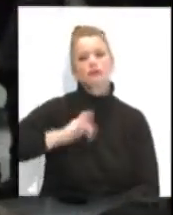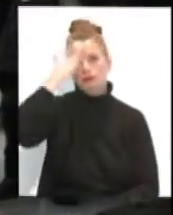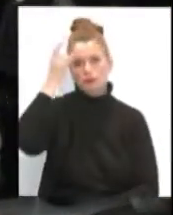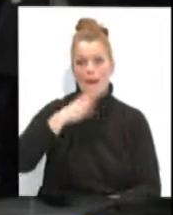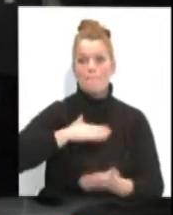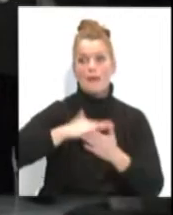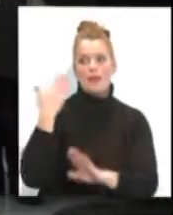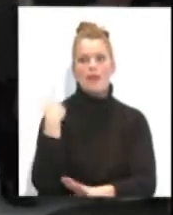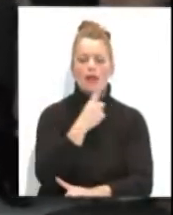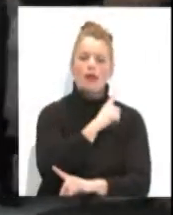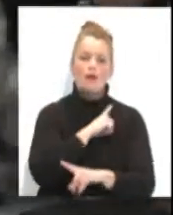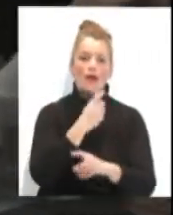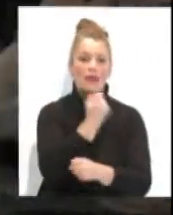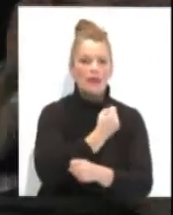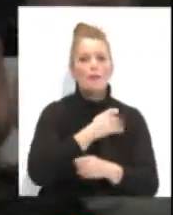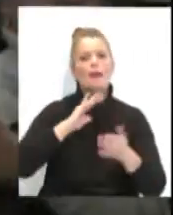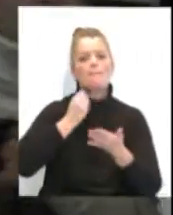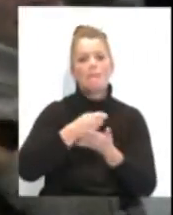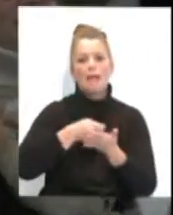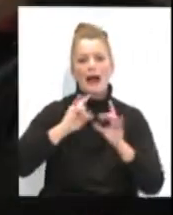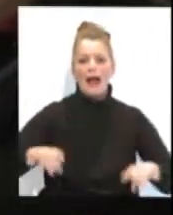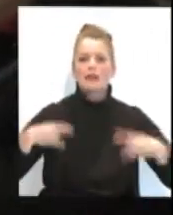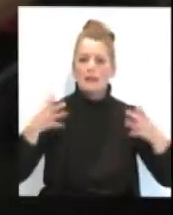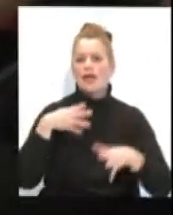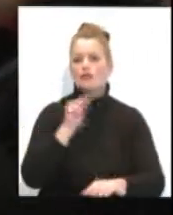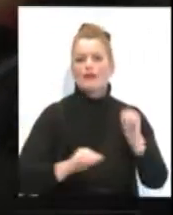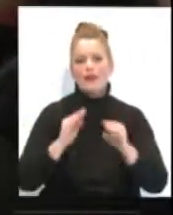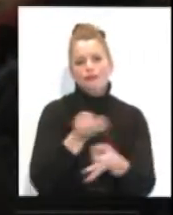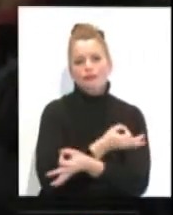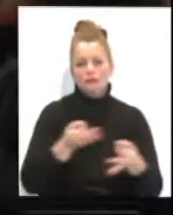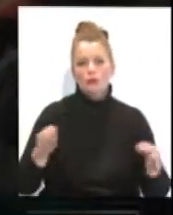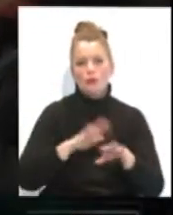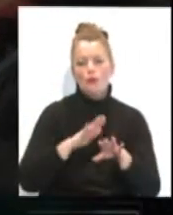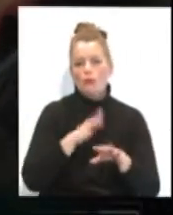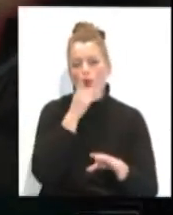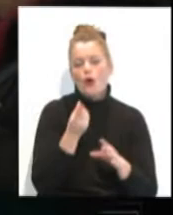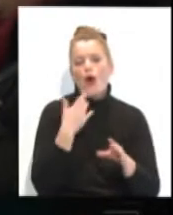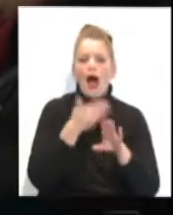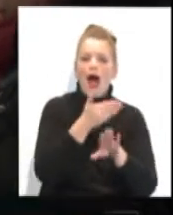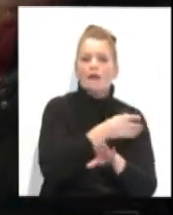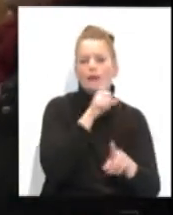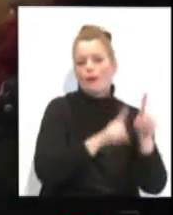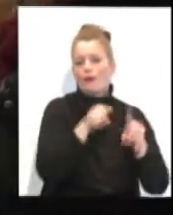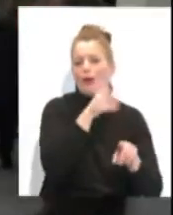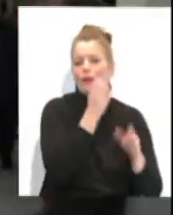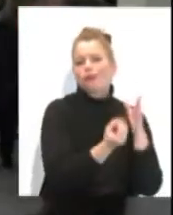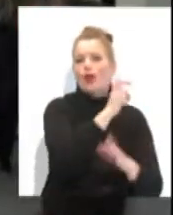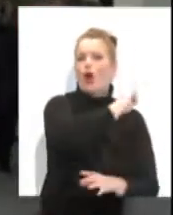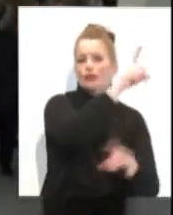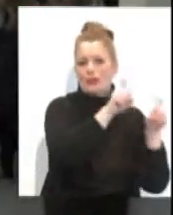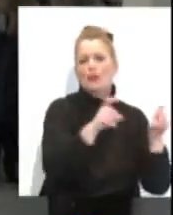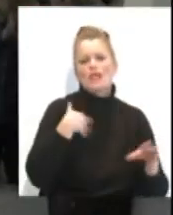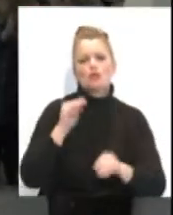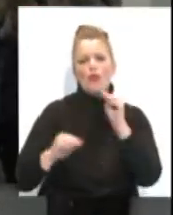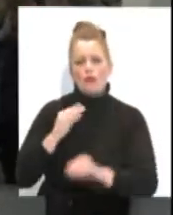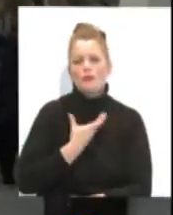mes de diciembre y la paga extra de Navidad, quedando así solventada la situación provocada por la compañía Expertus y que se ha subsanado desde el